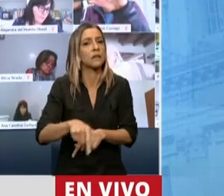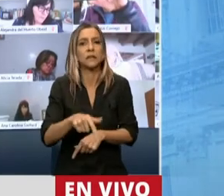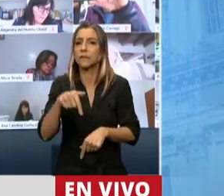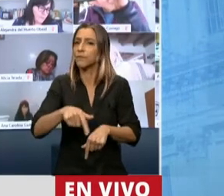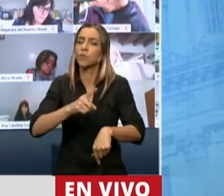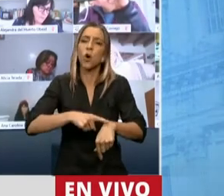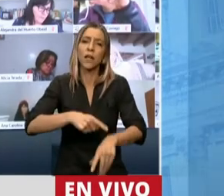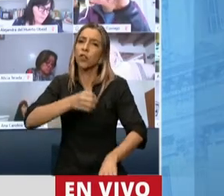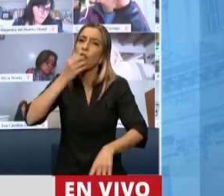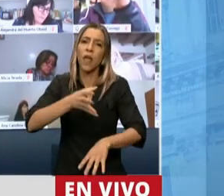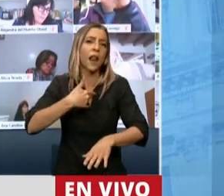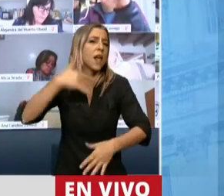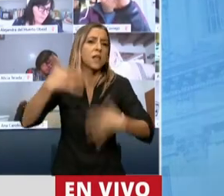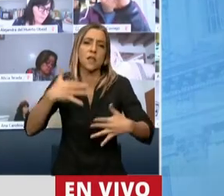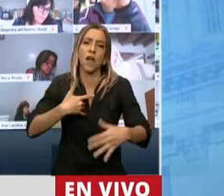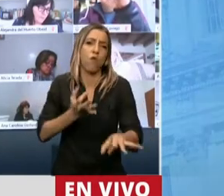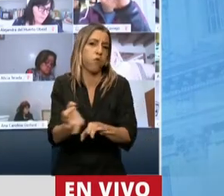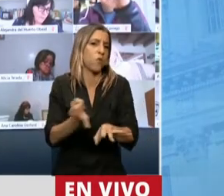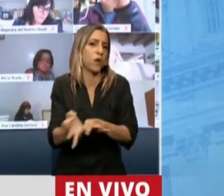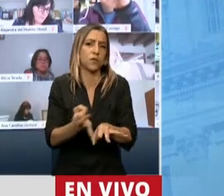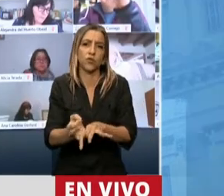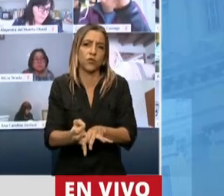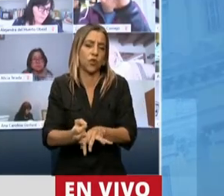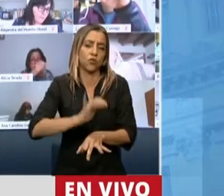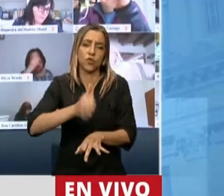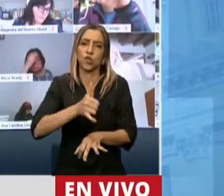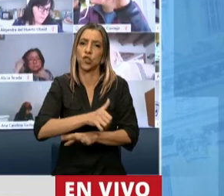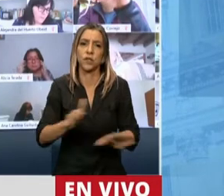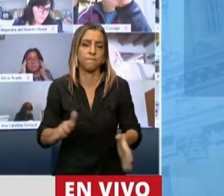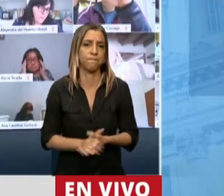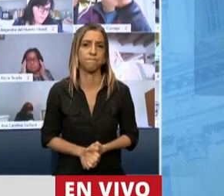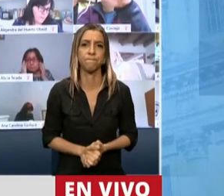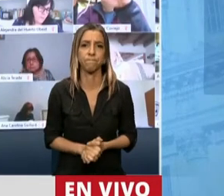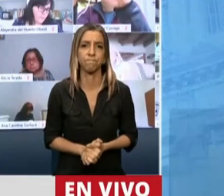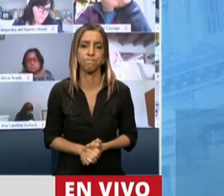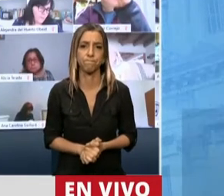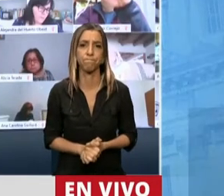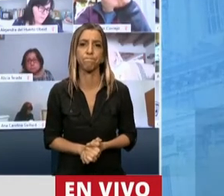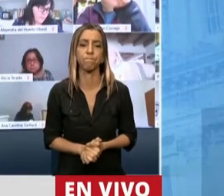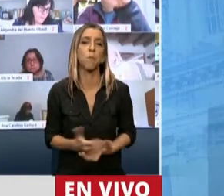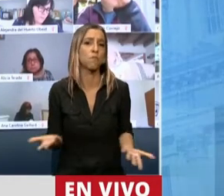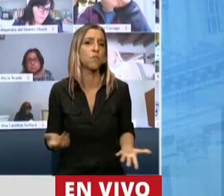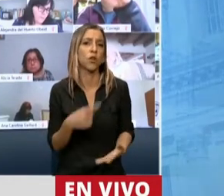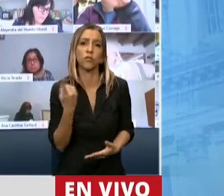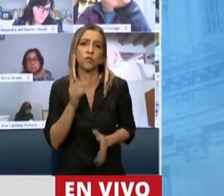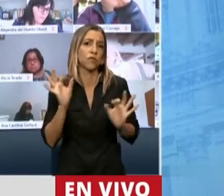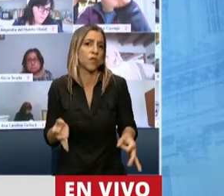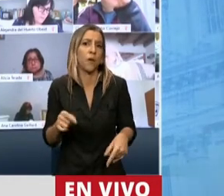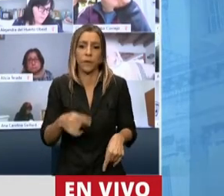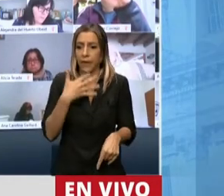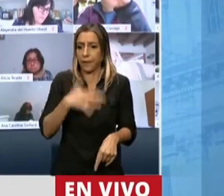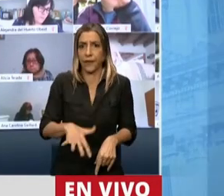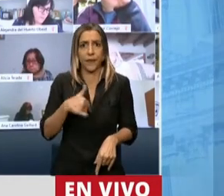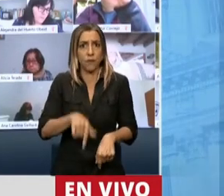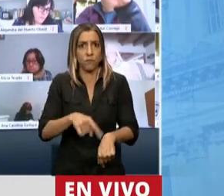emergencia educativa. En el entendimiento que la situación que está atravesando